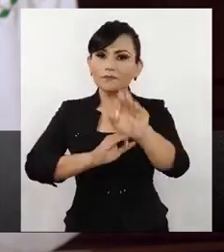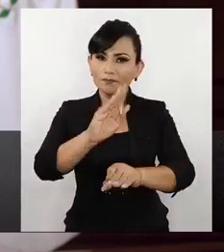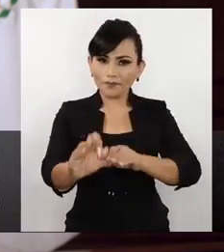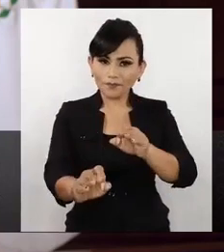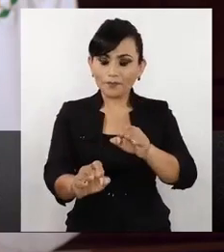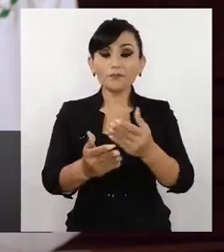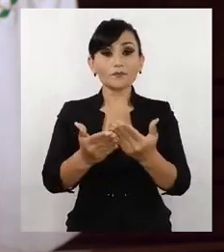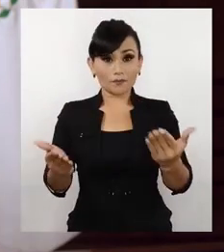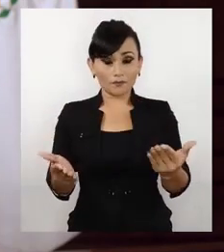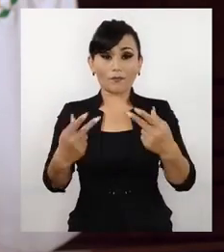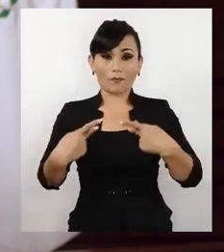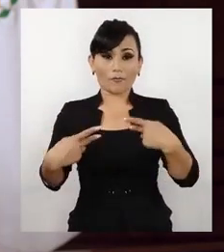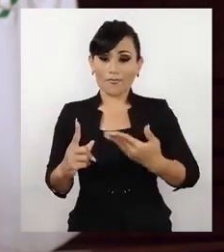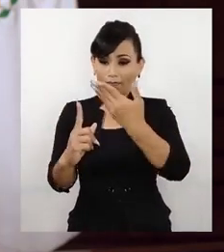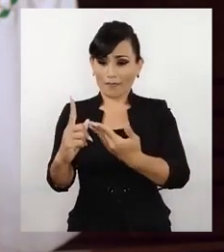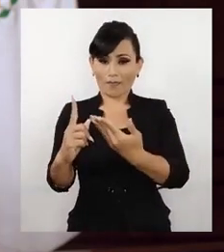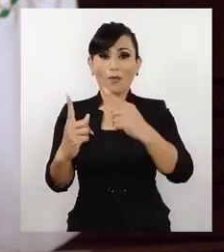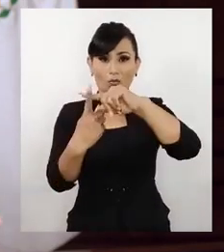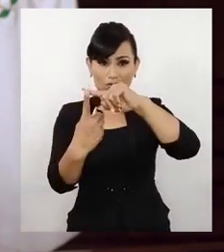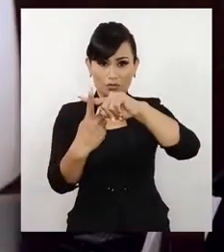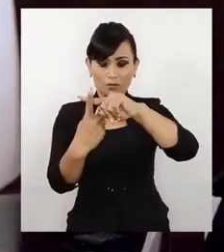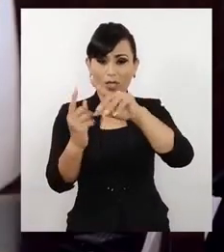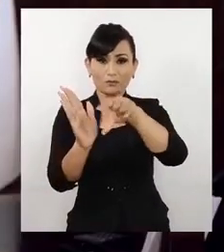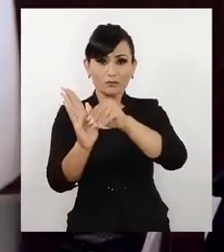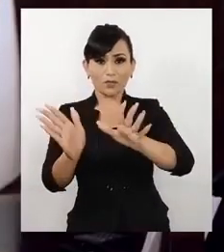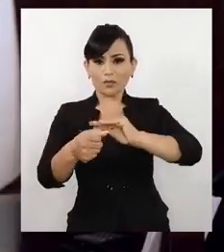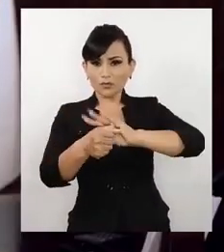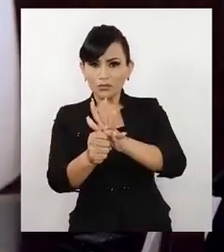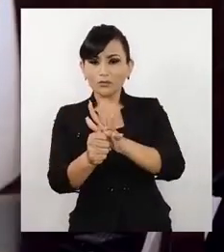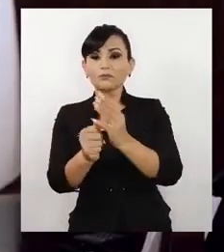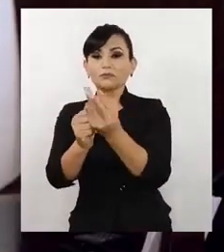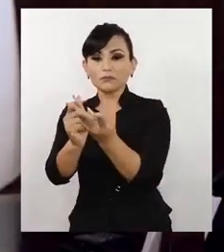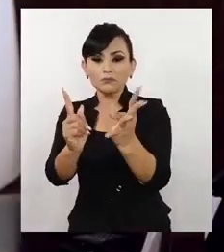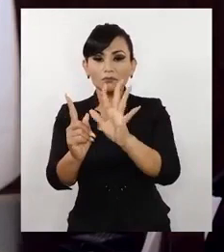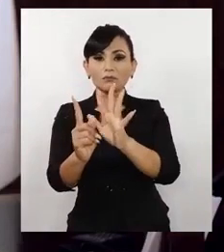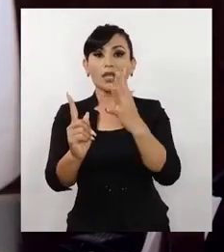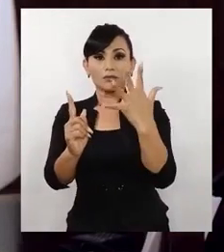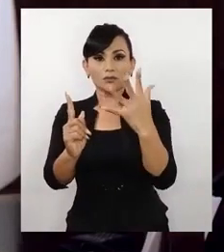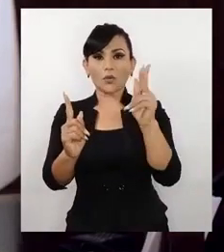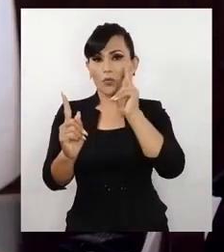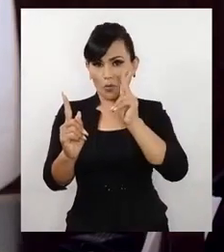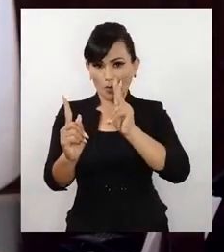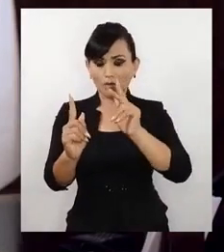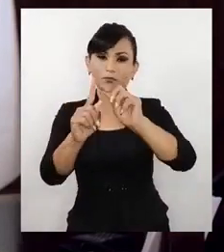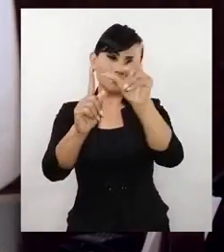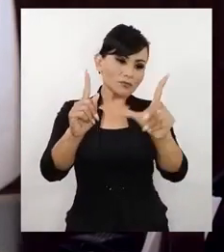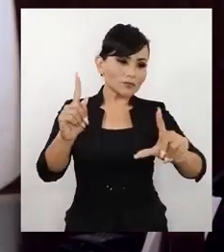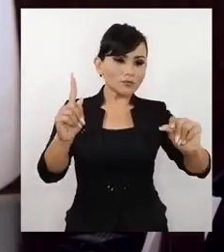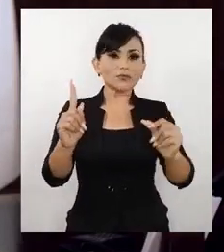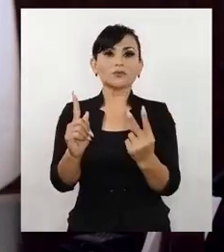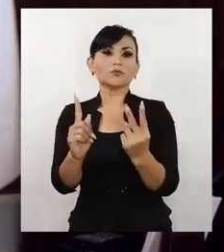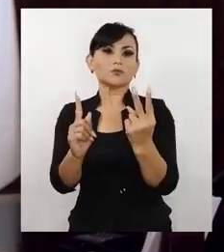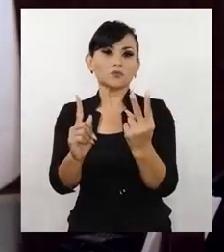para que nadie se quede sin atención. Hoy realizamos cinco pruebas a contactos de